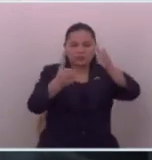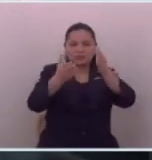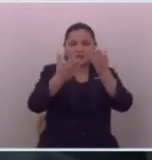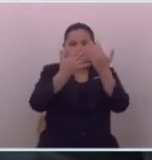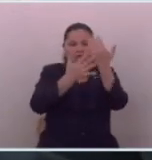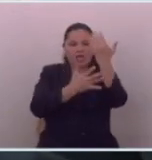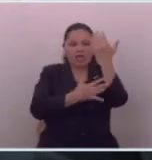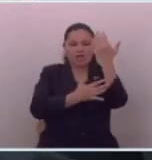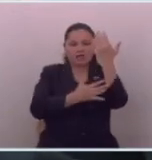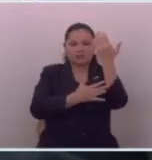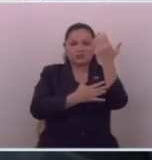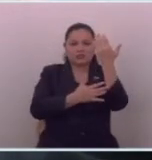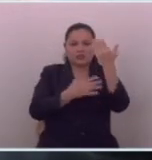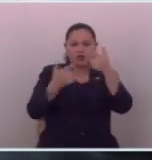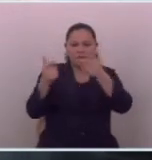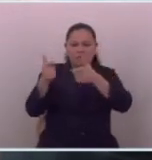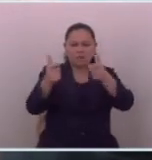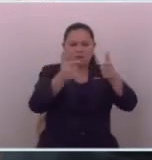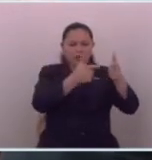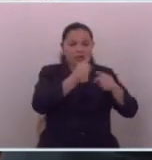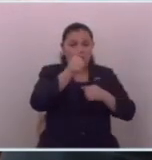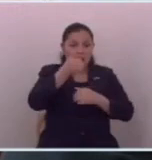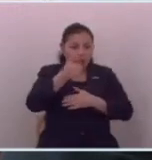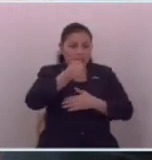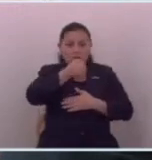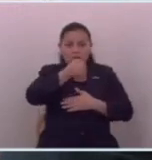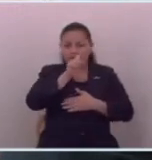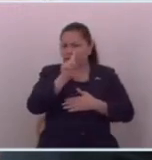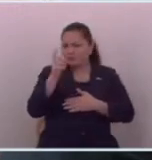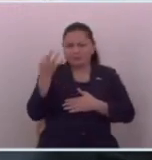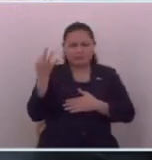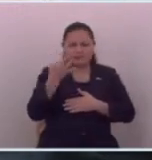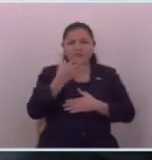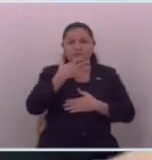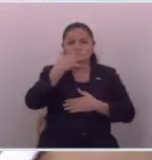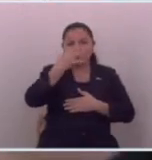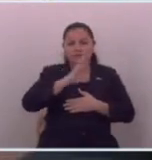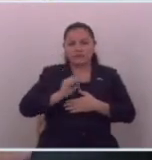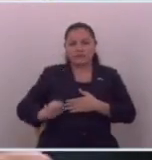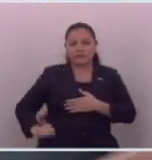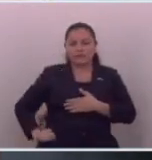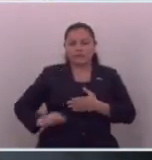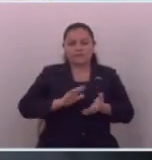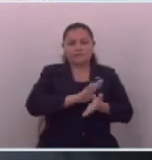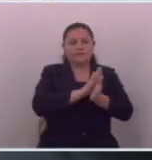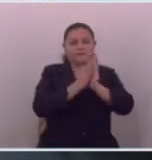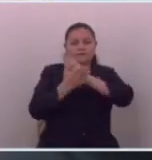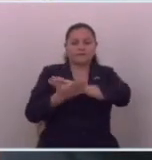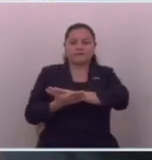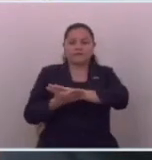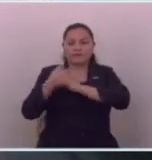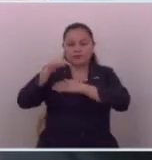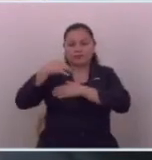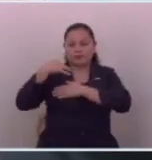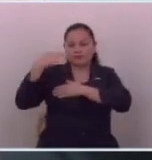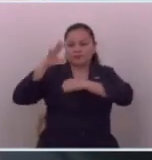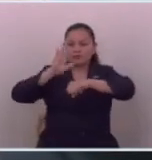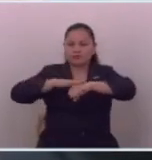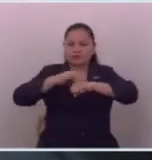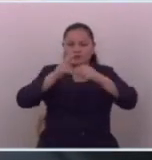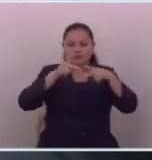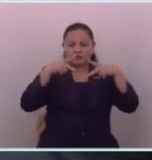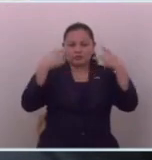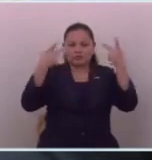o guerras para hacer un buen periodismo. Lo cierto es que el Salvador ya cambió y yo invito a la prensa